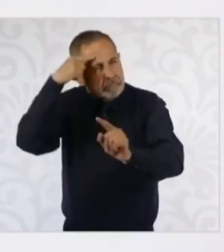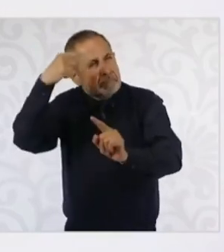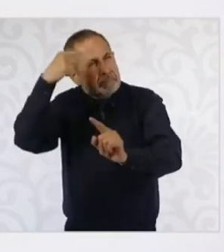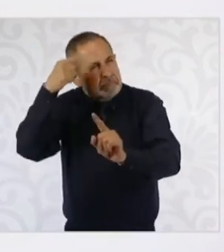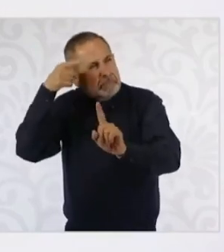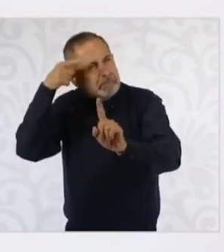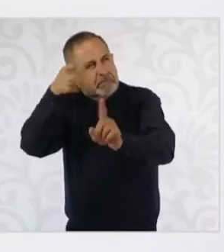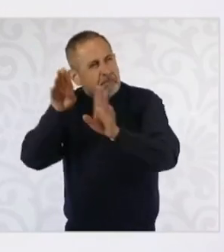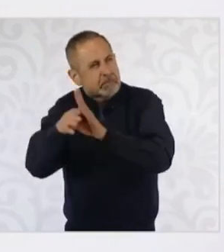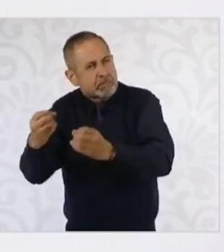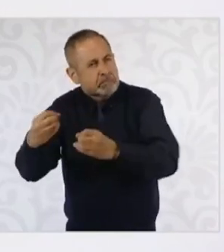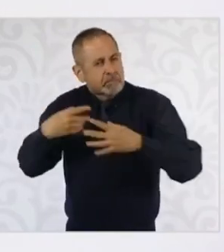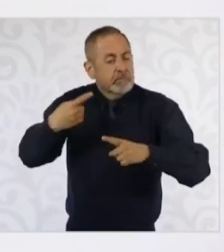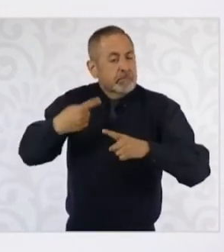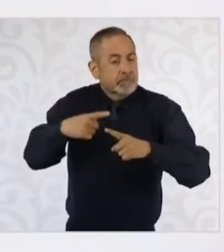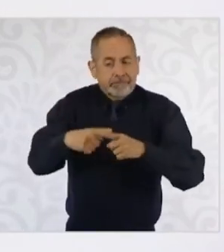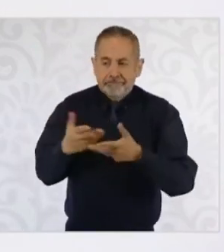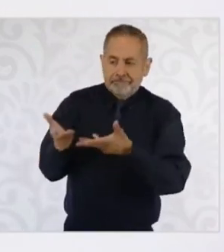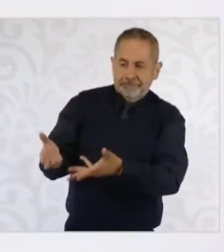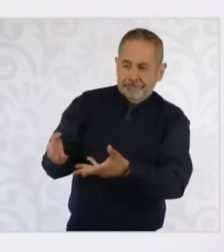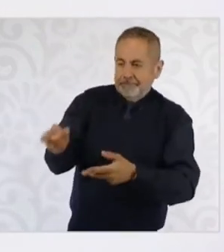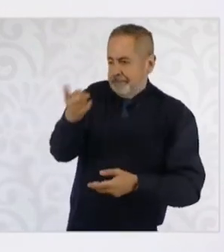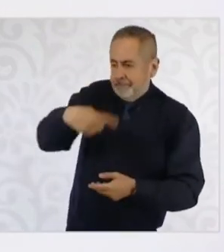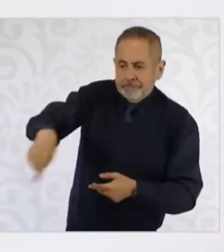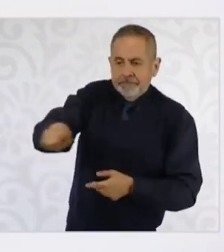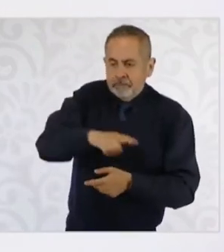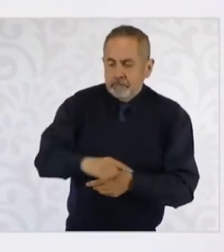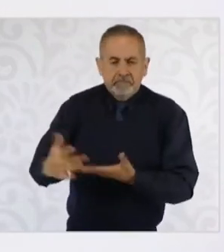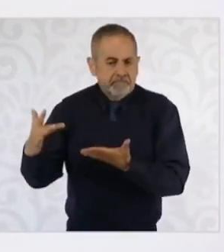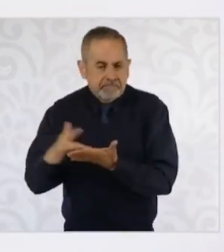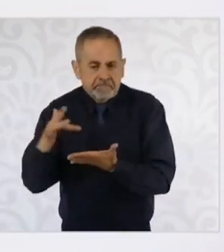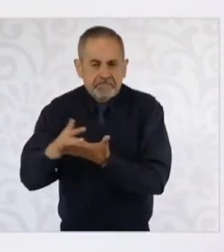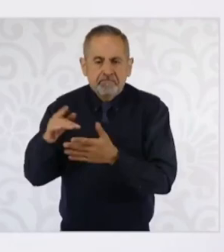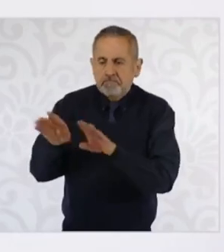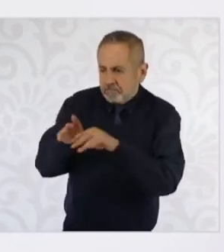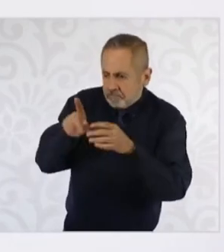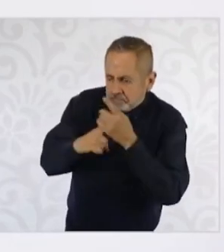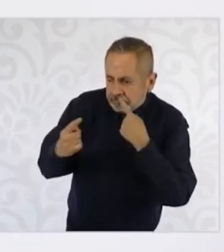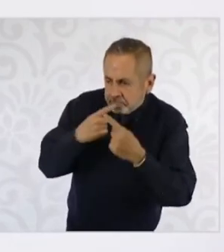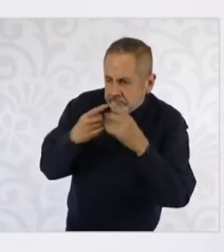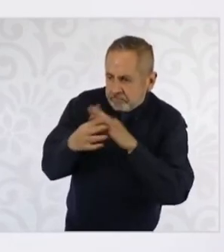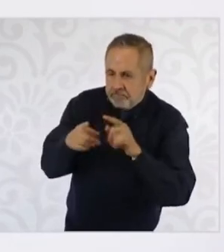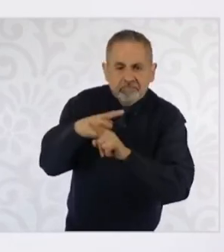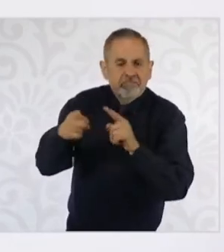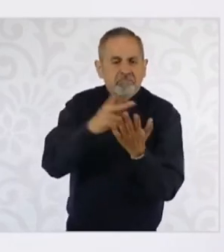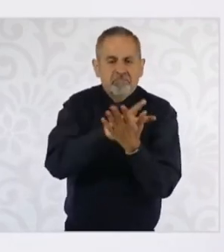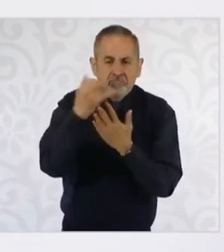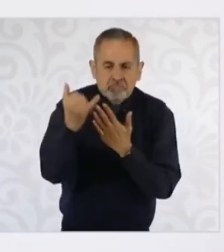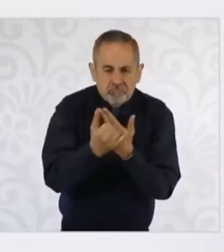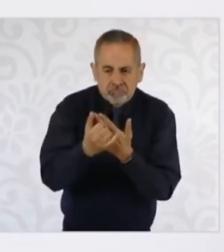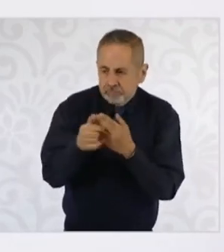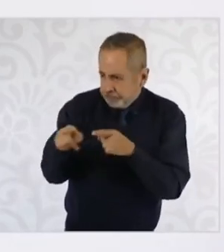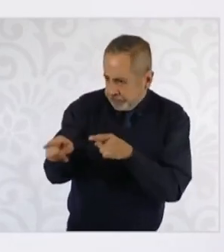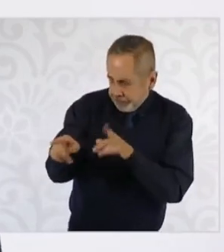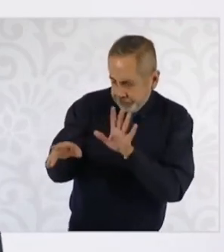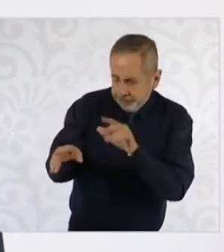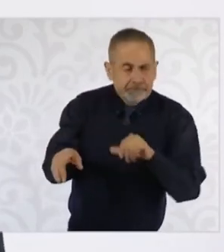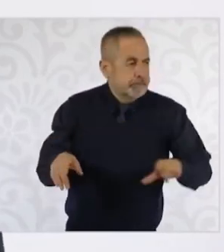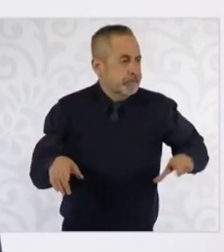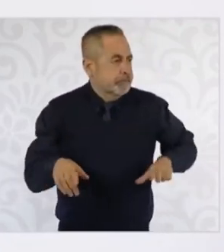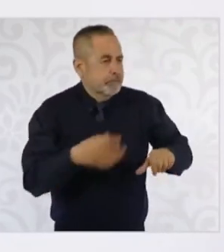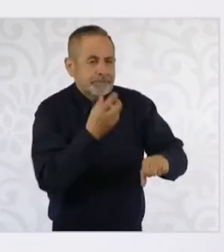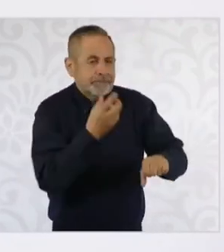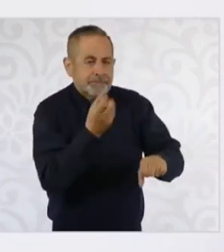con las secretarías, pues es impulsar los distintos proyectos del país que forman